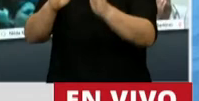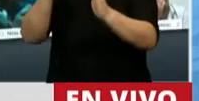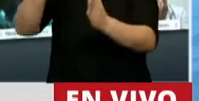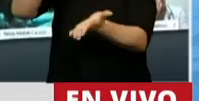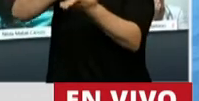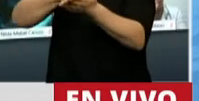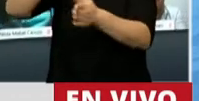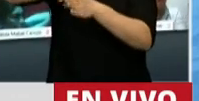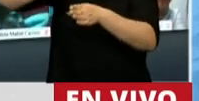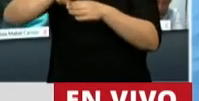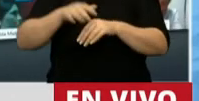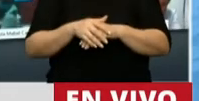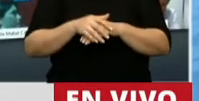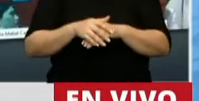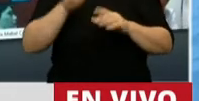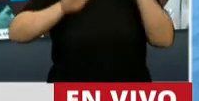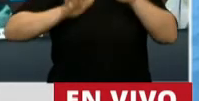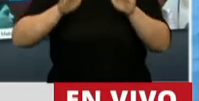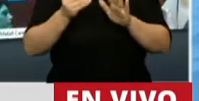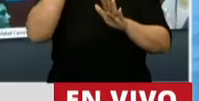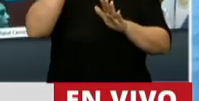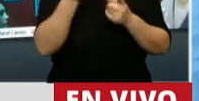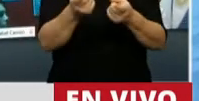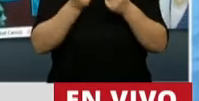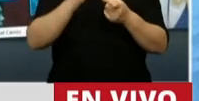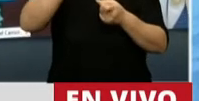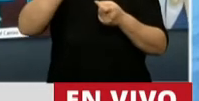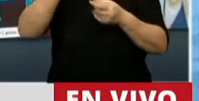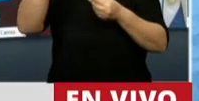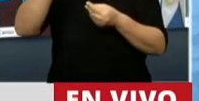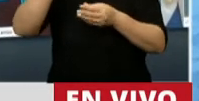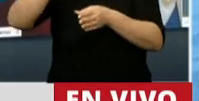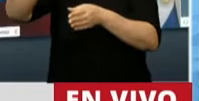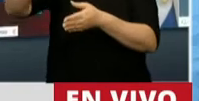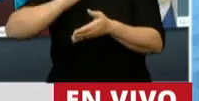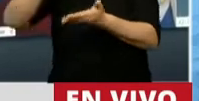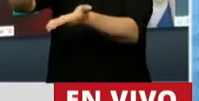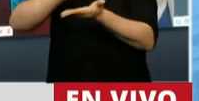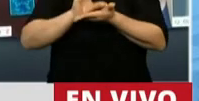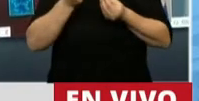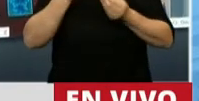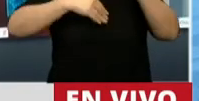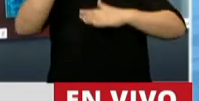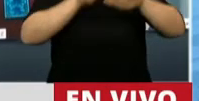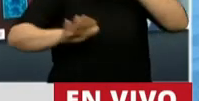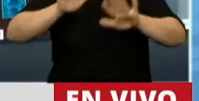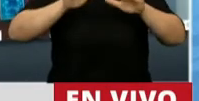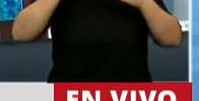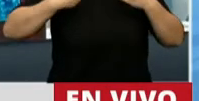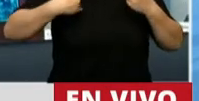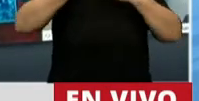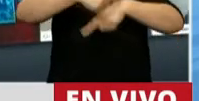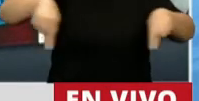puede ser una herramienta útil muchas veces cuando se usa para el desarrollo, para el progreso, pensando en el país. Se trata de tomar deuda en